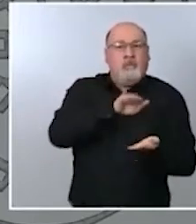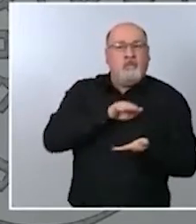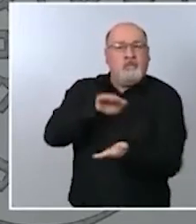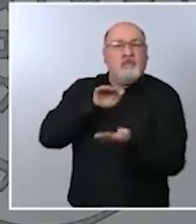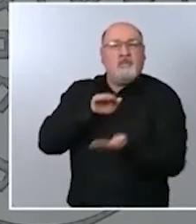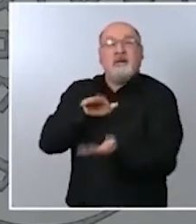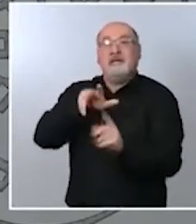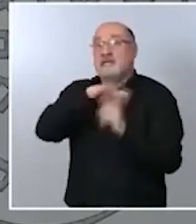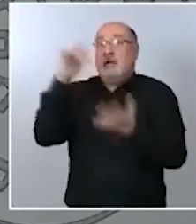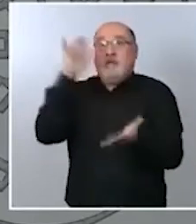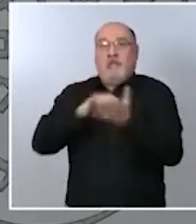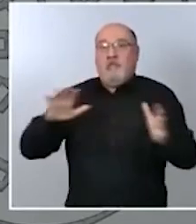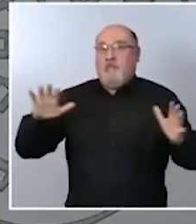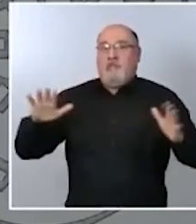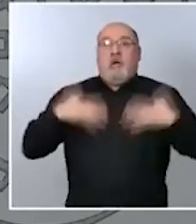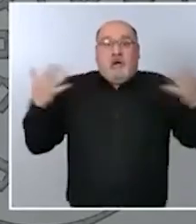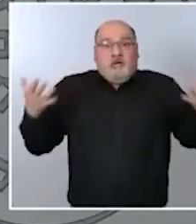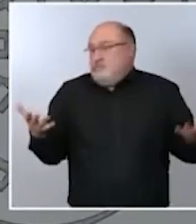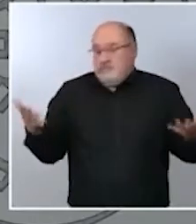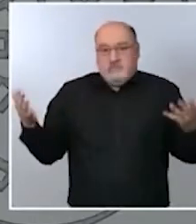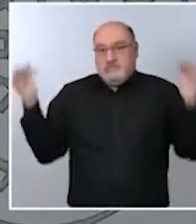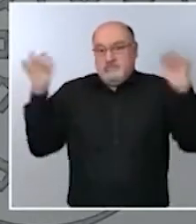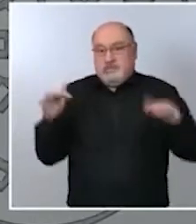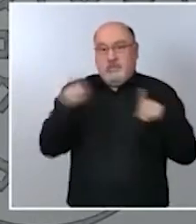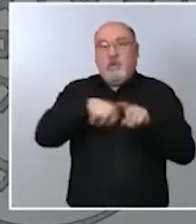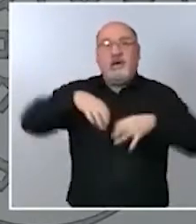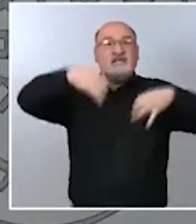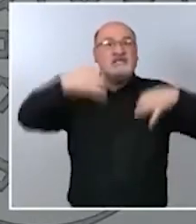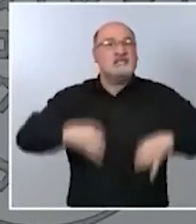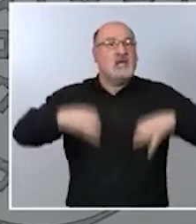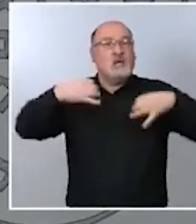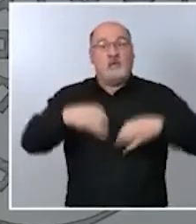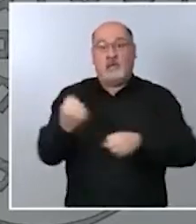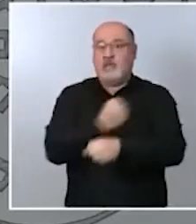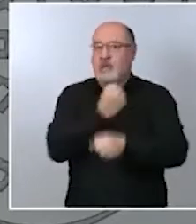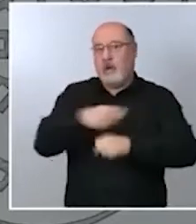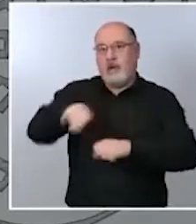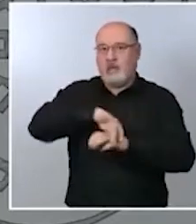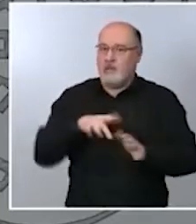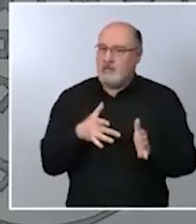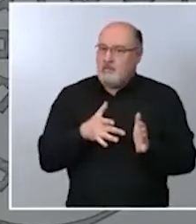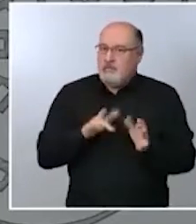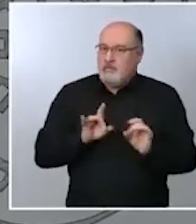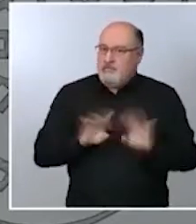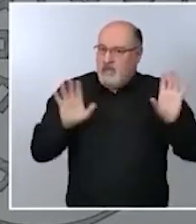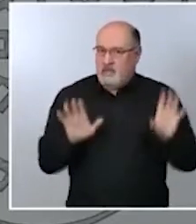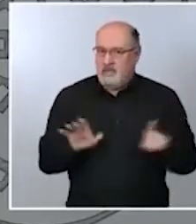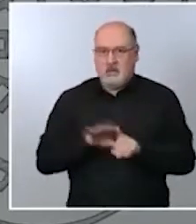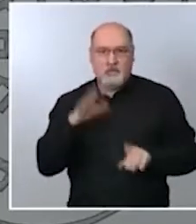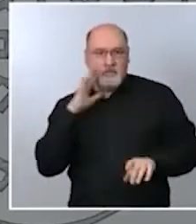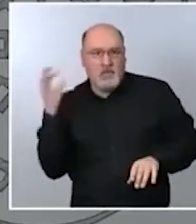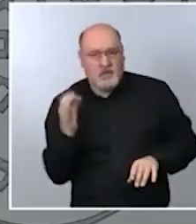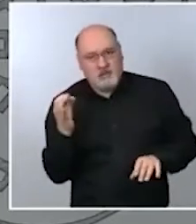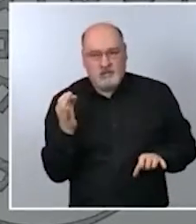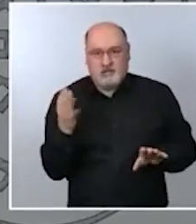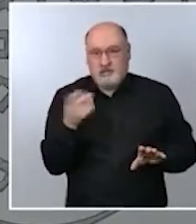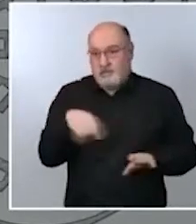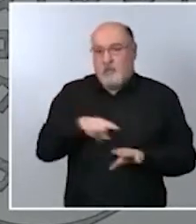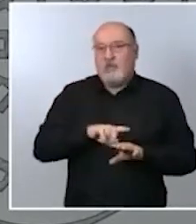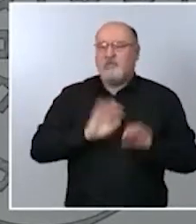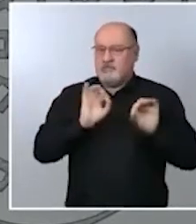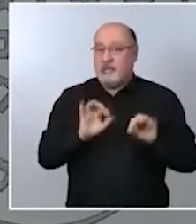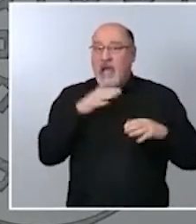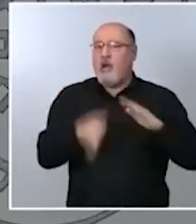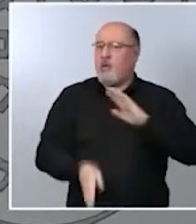ha sido a costa de la propia seguridad de los trabajadores que están en este entorno nosotros desde luego vamos a seguir